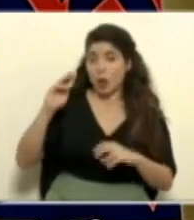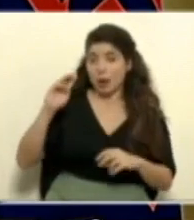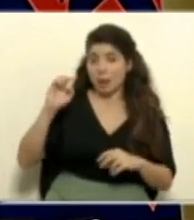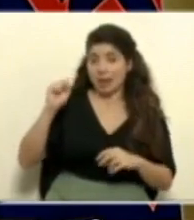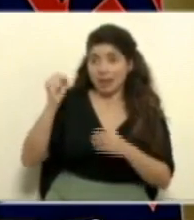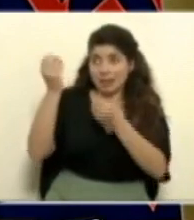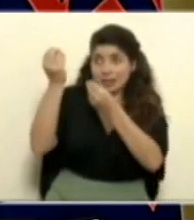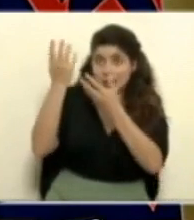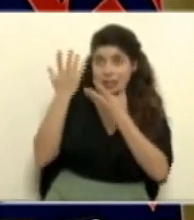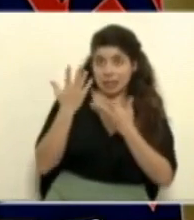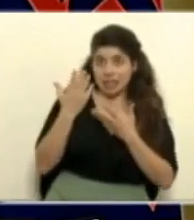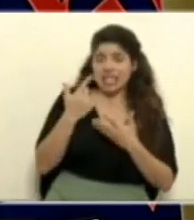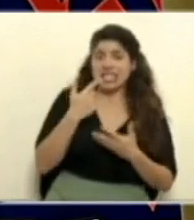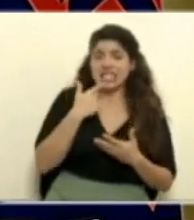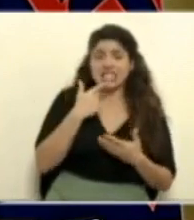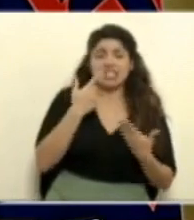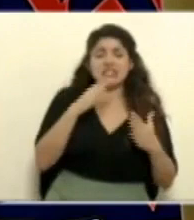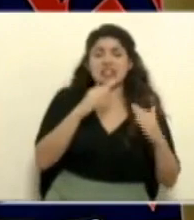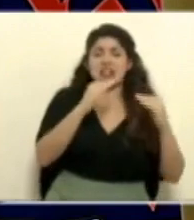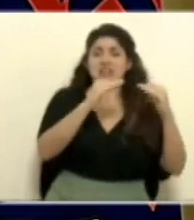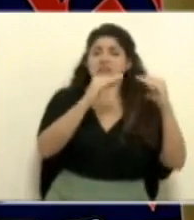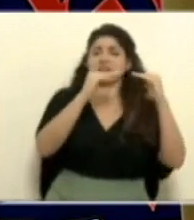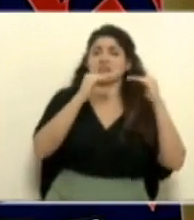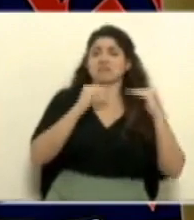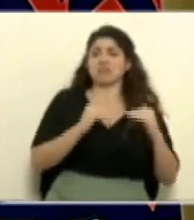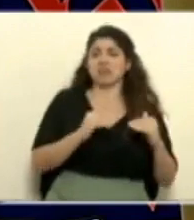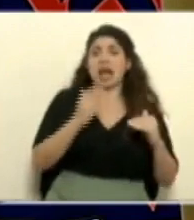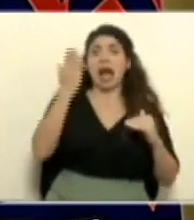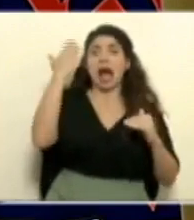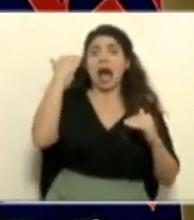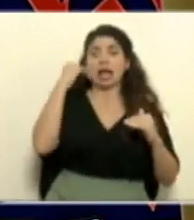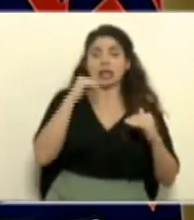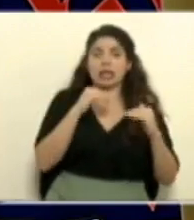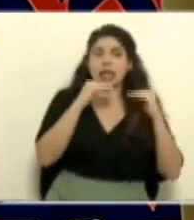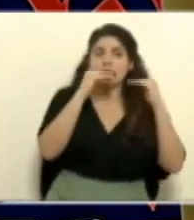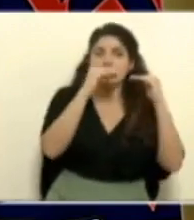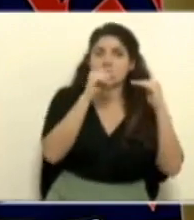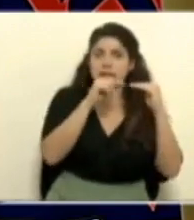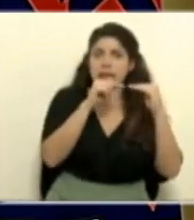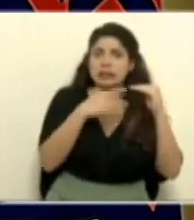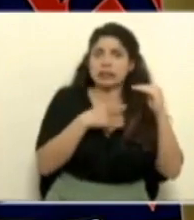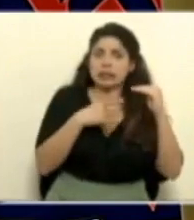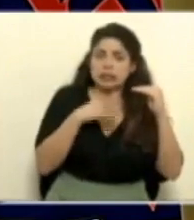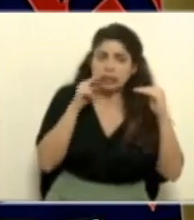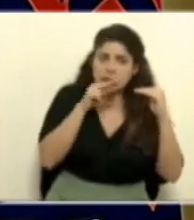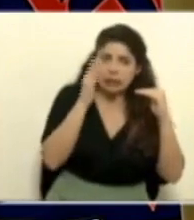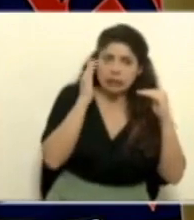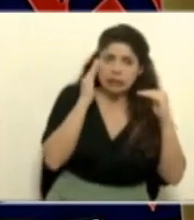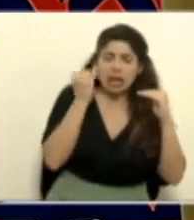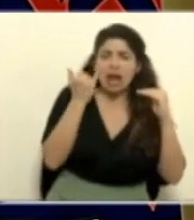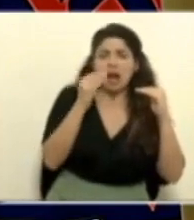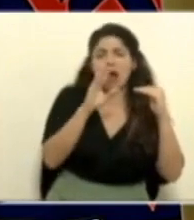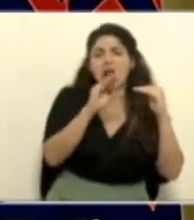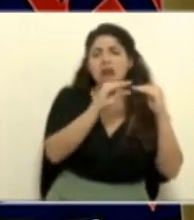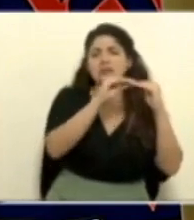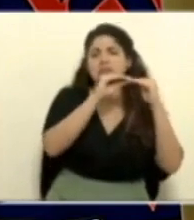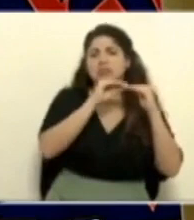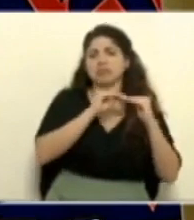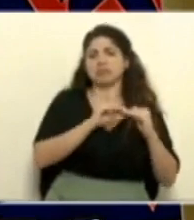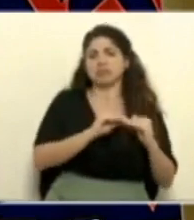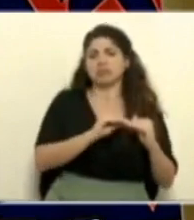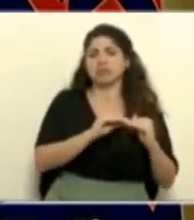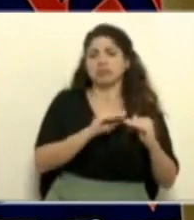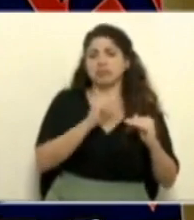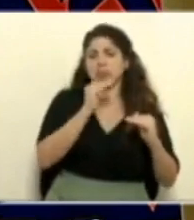ya fue degradada entre comillas antes era una variante de interés y se pasó a la categoría inferior